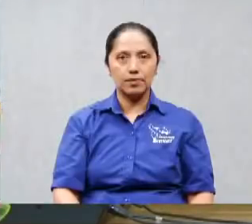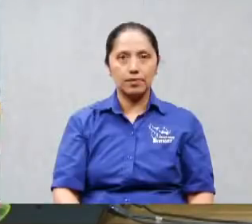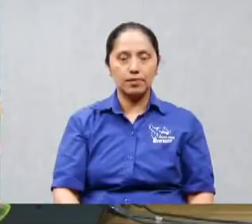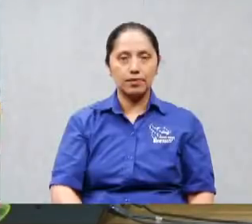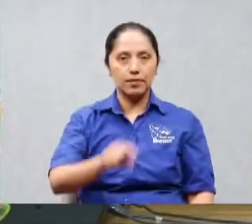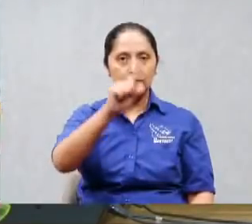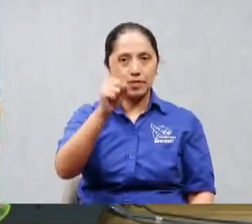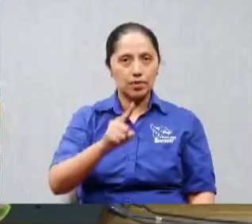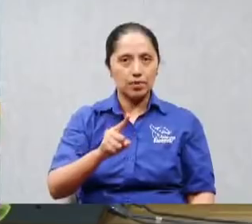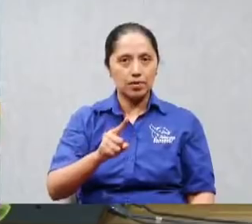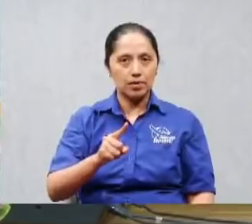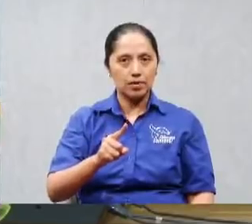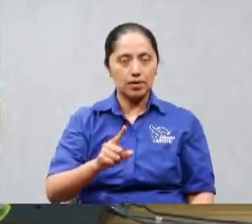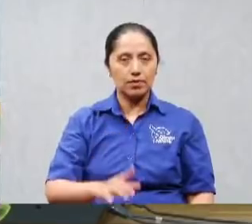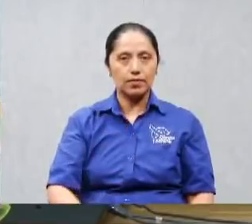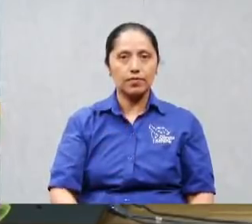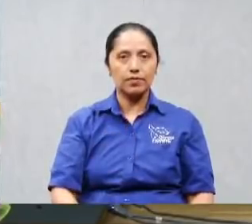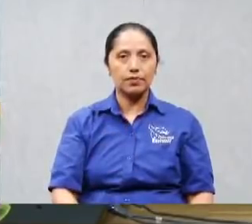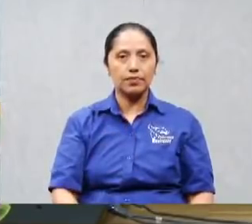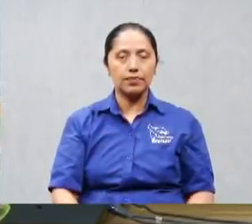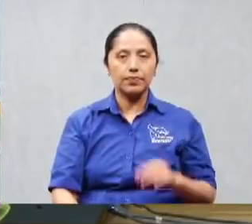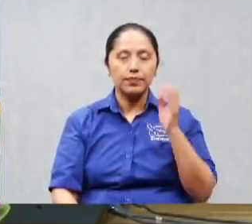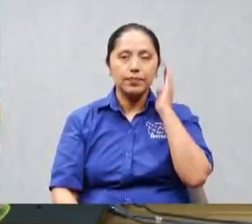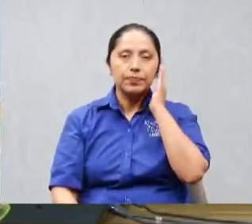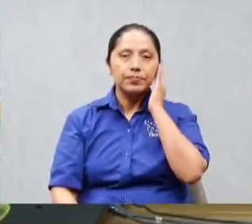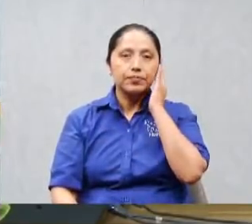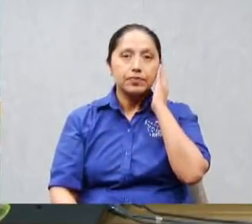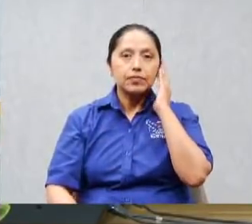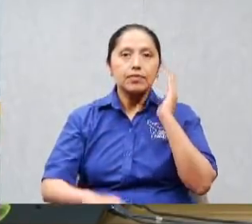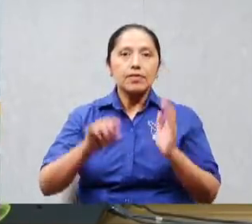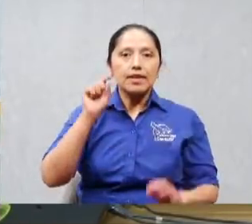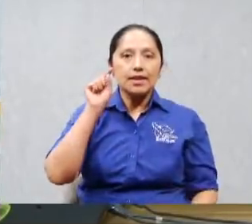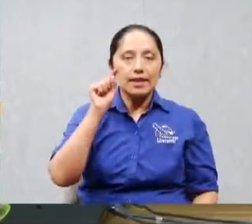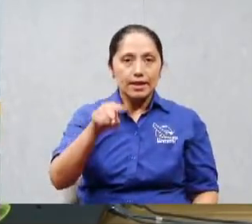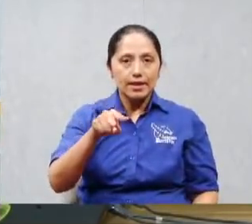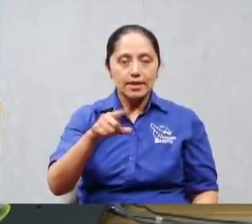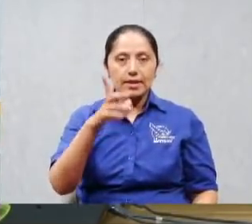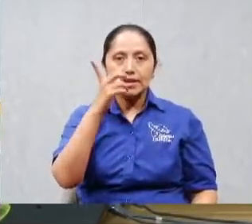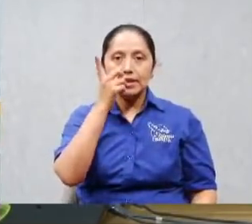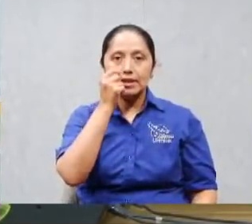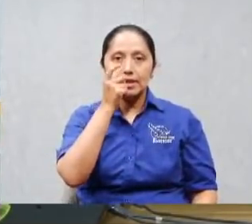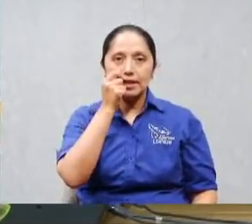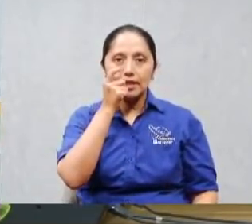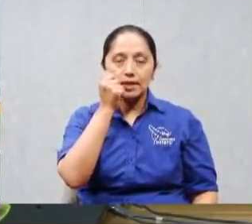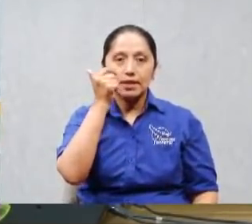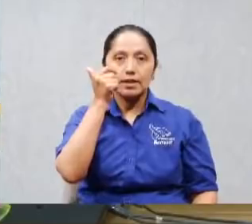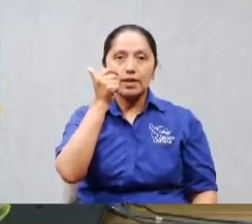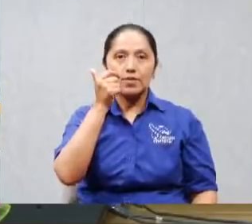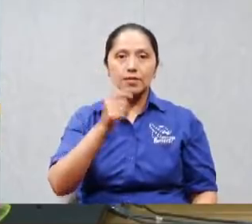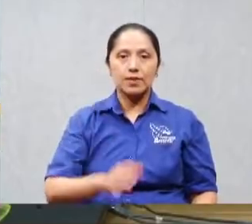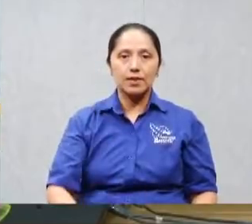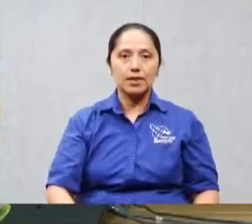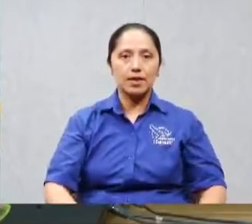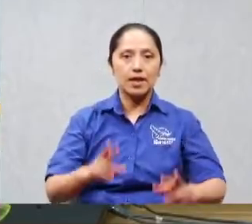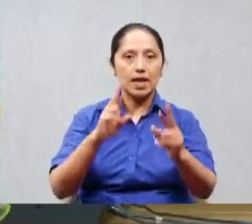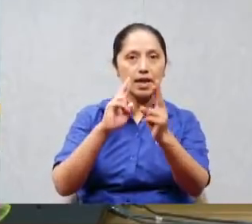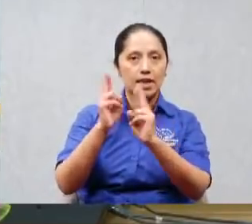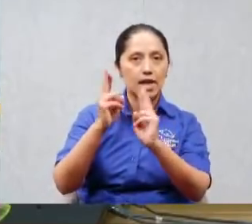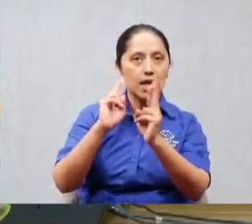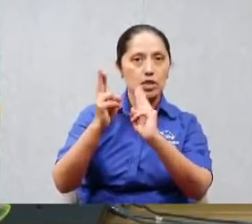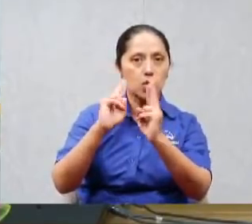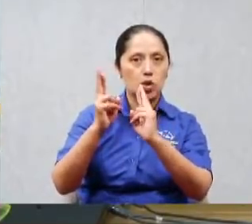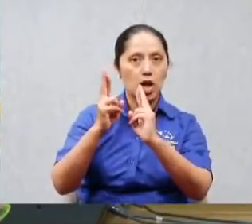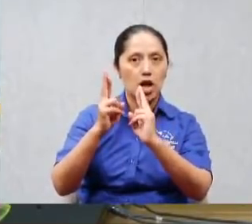¿sabe qué es lo que dice ahí? este hombre combina el antiguo testamento con el nuevo